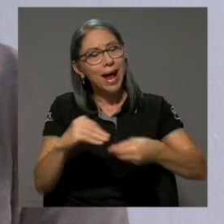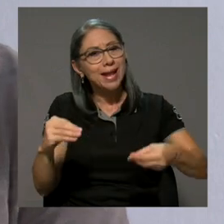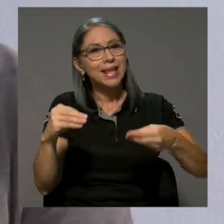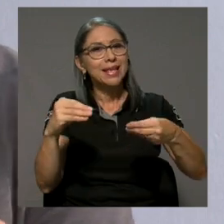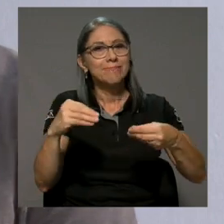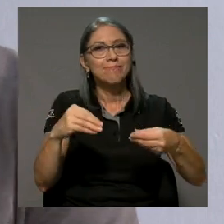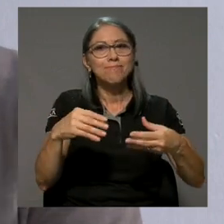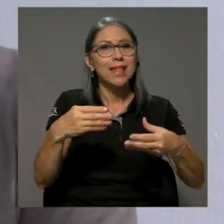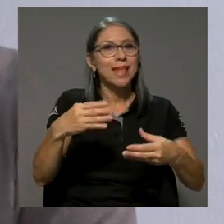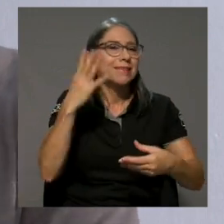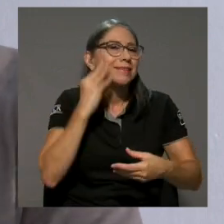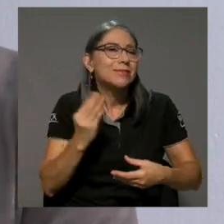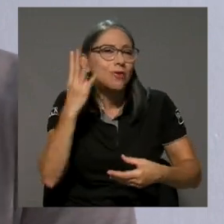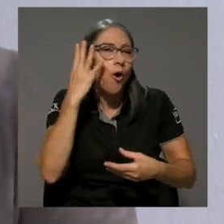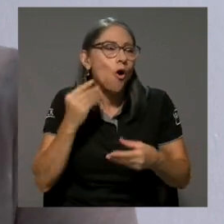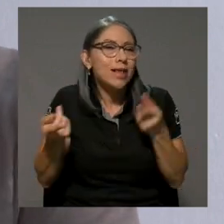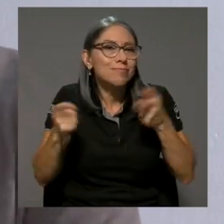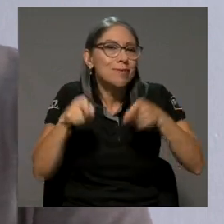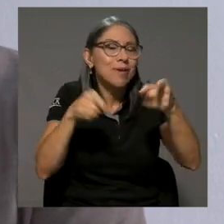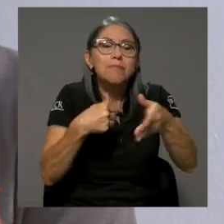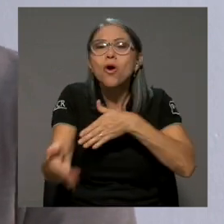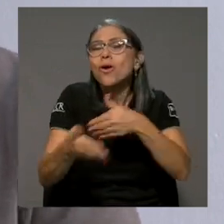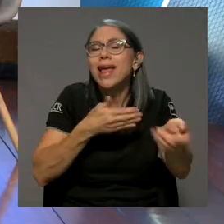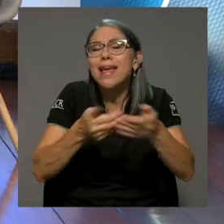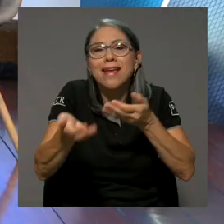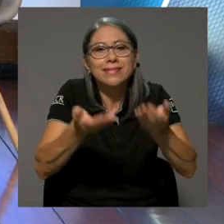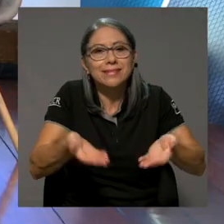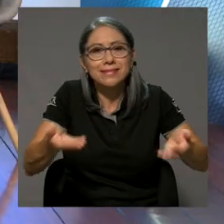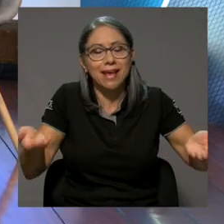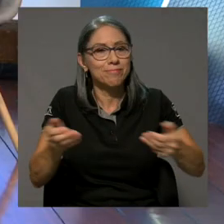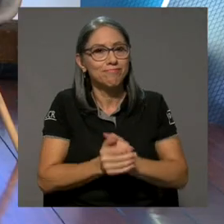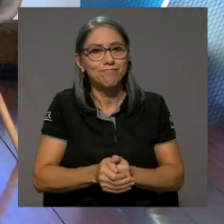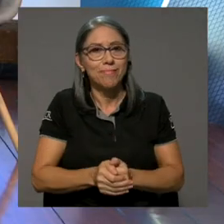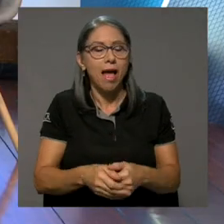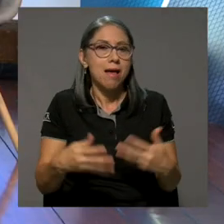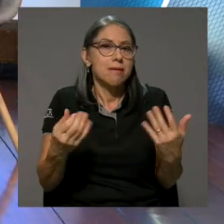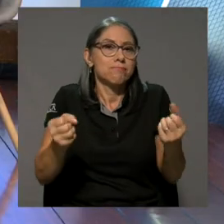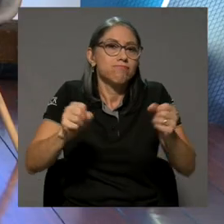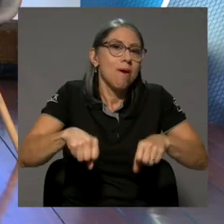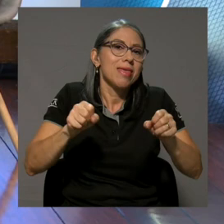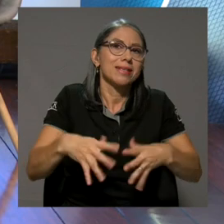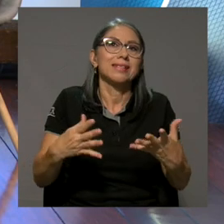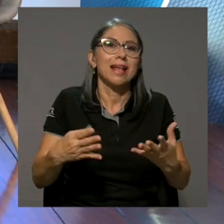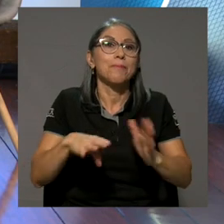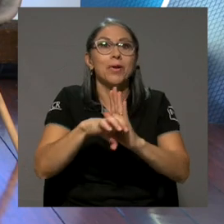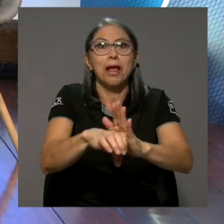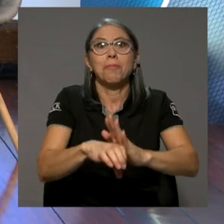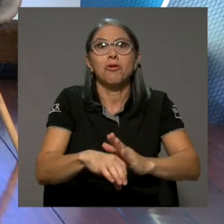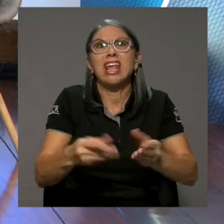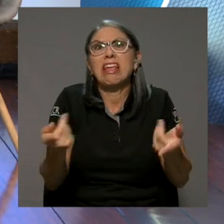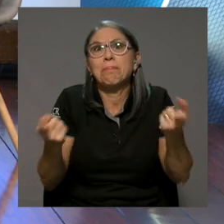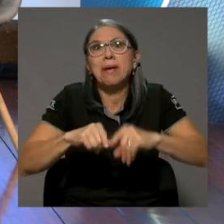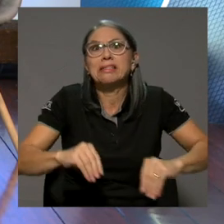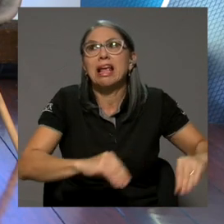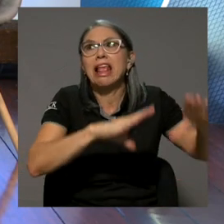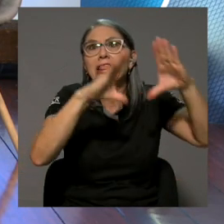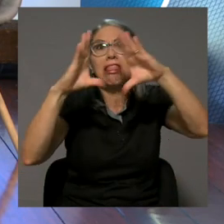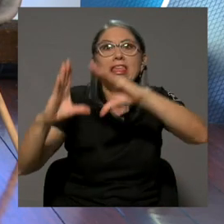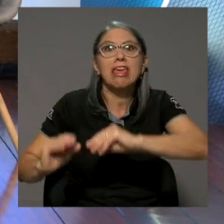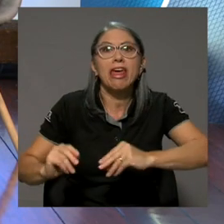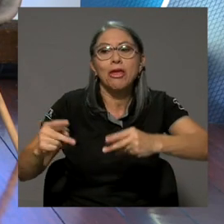historias, de contar lo que sea. Puede ser el día de una hormiga,